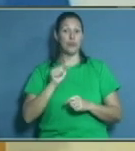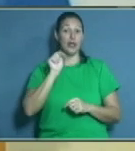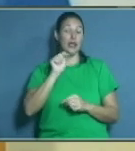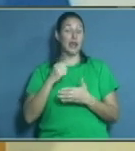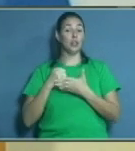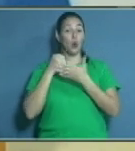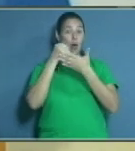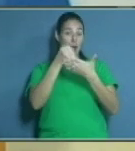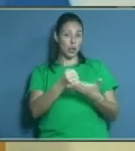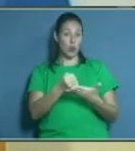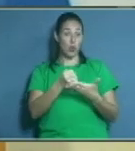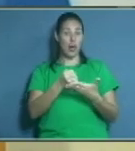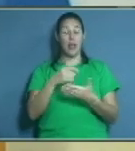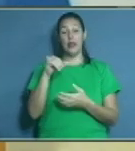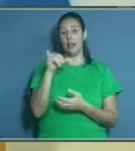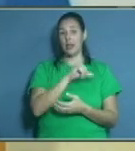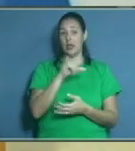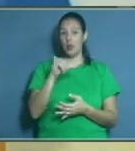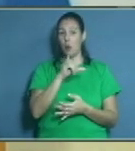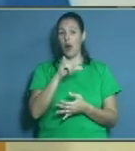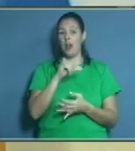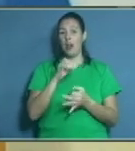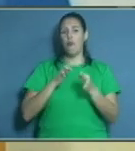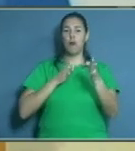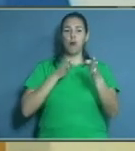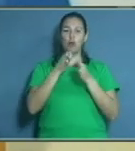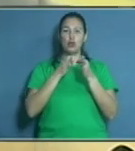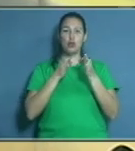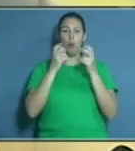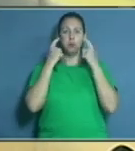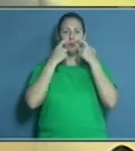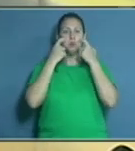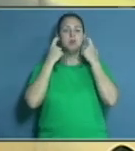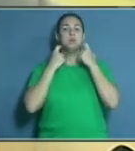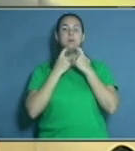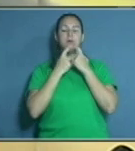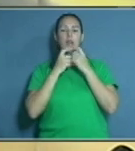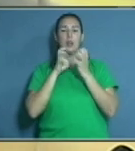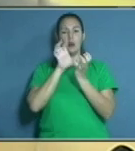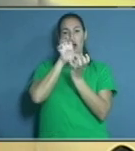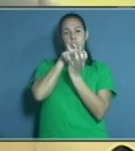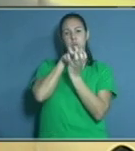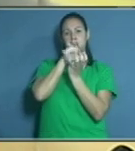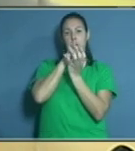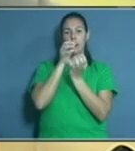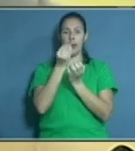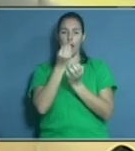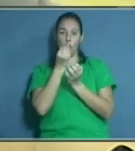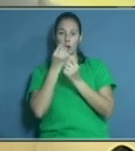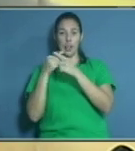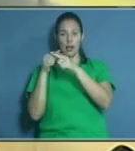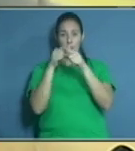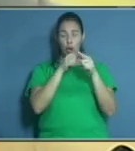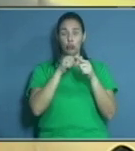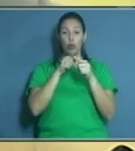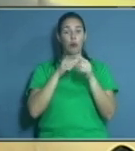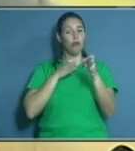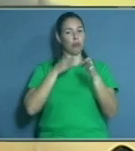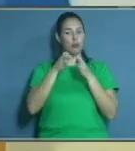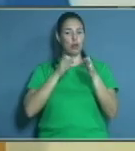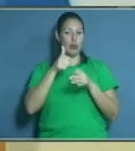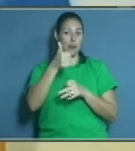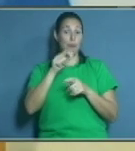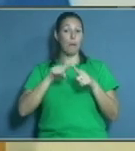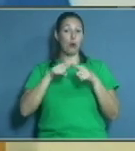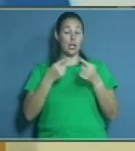tanto la oclusión de los dientes, la función de los músculos, de la articulación temporomandibular. Desde ese momento, se recom